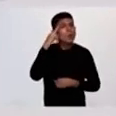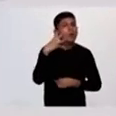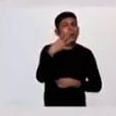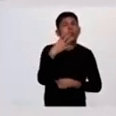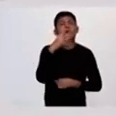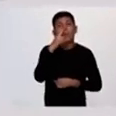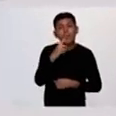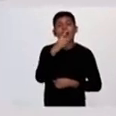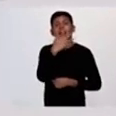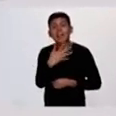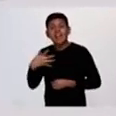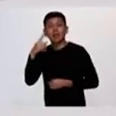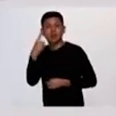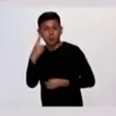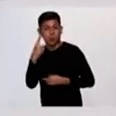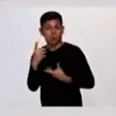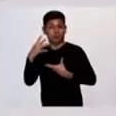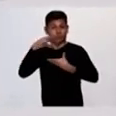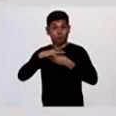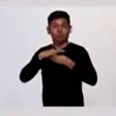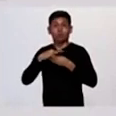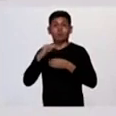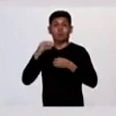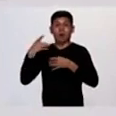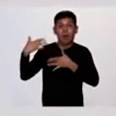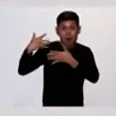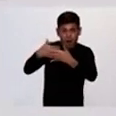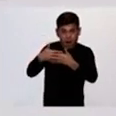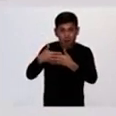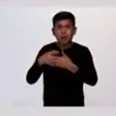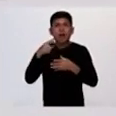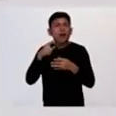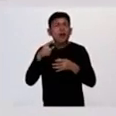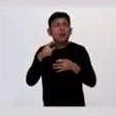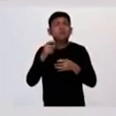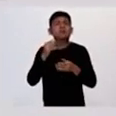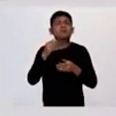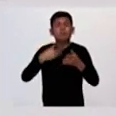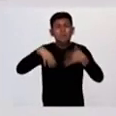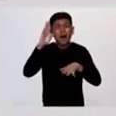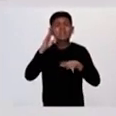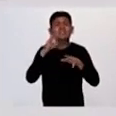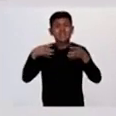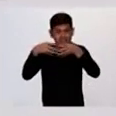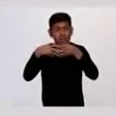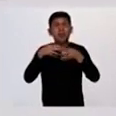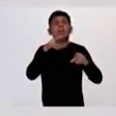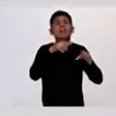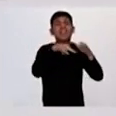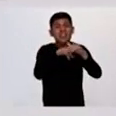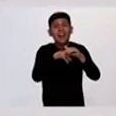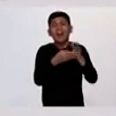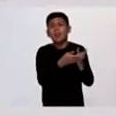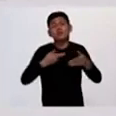casos desde el principio de la pandemia hasta la fecha. De estos casos, en el sector público están internados